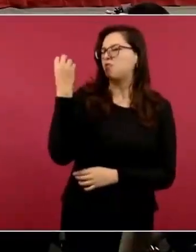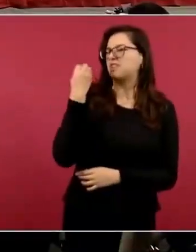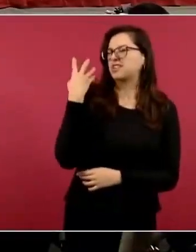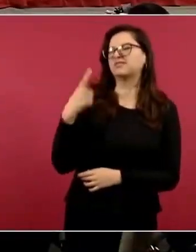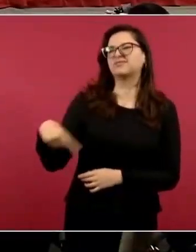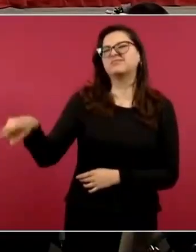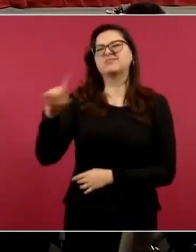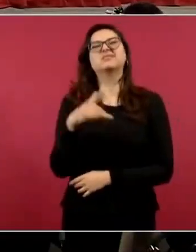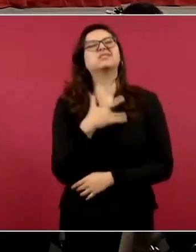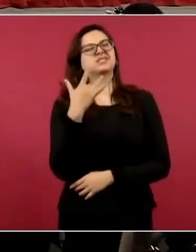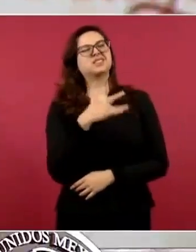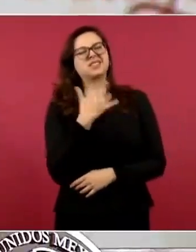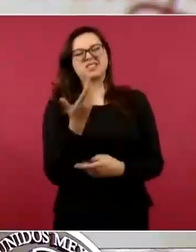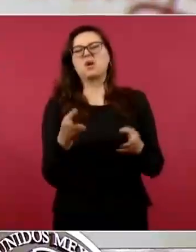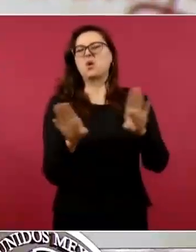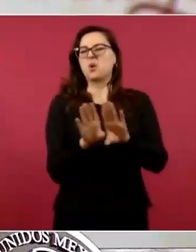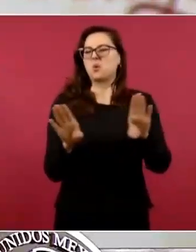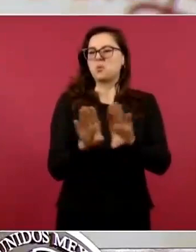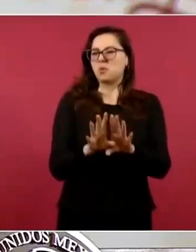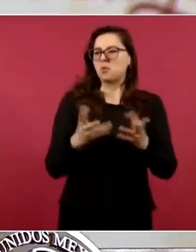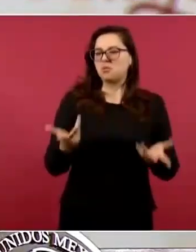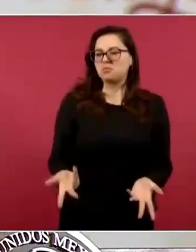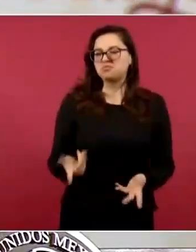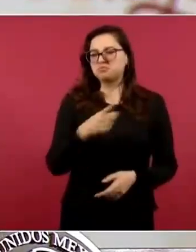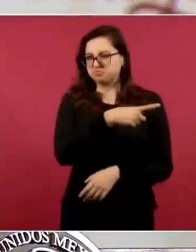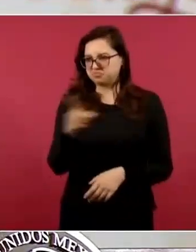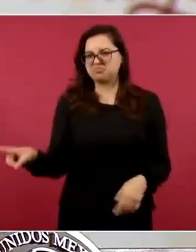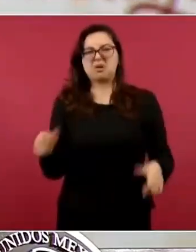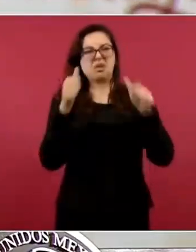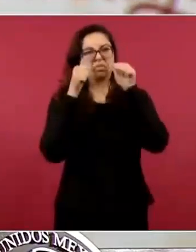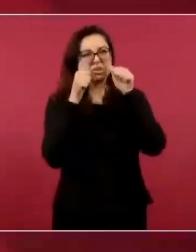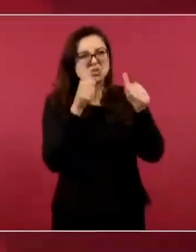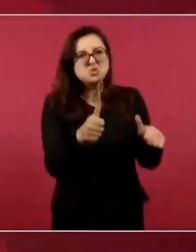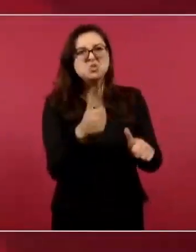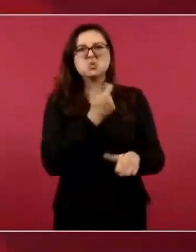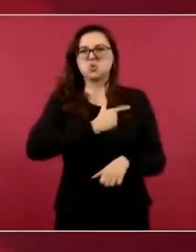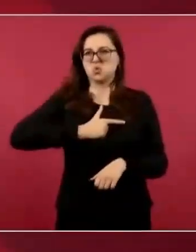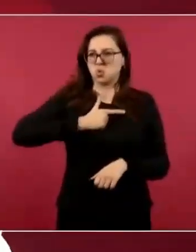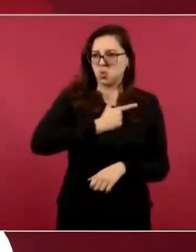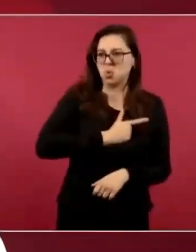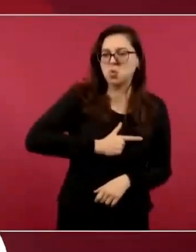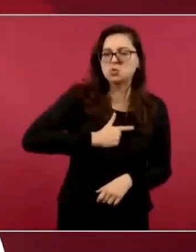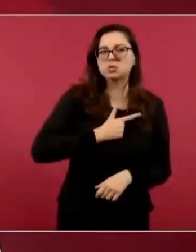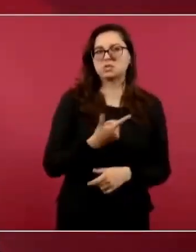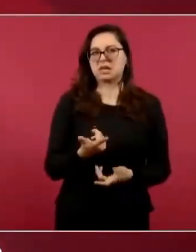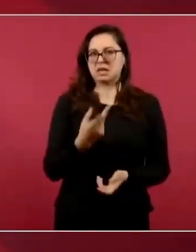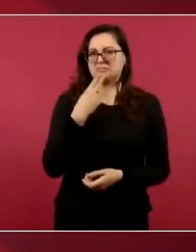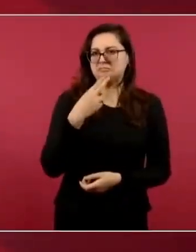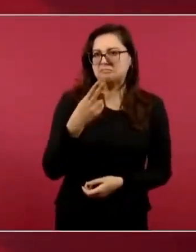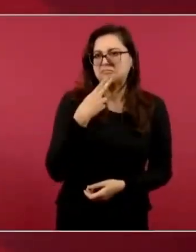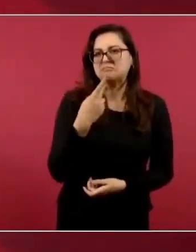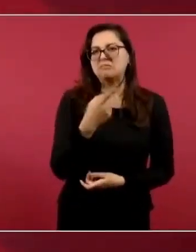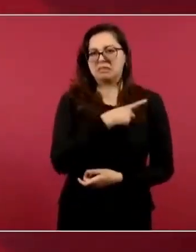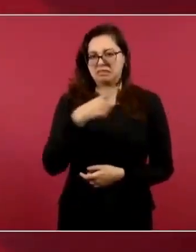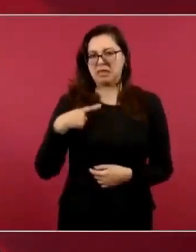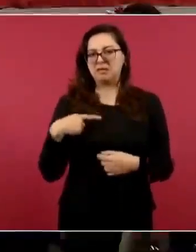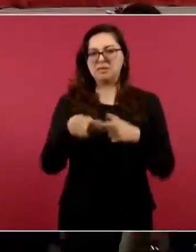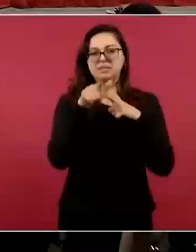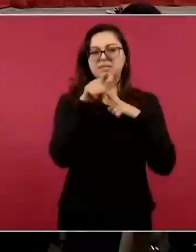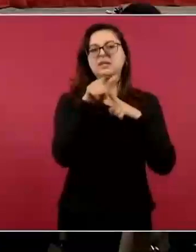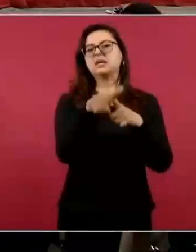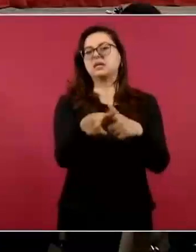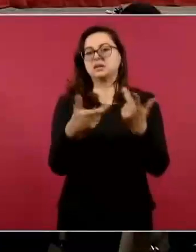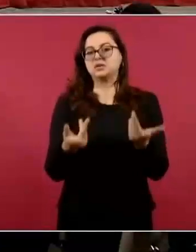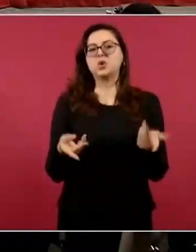y pedir si las han escuchado, si creen que son útiles y si deben continuar. Aquí en la